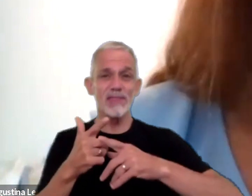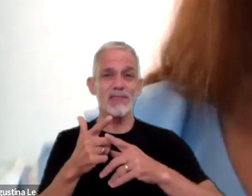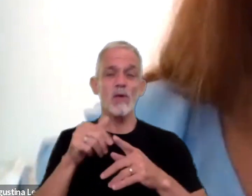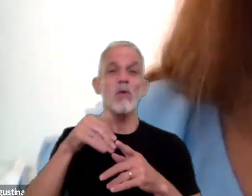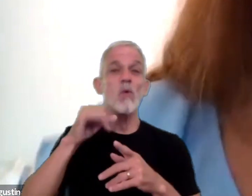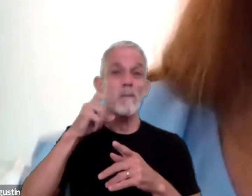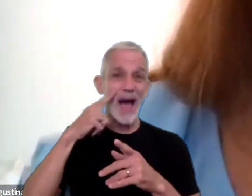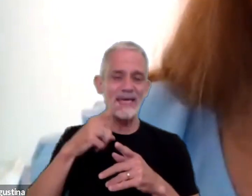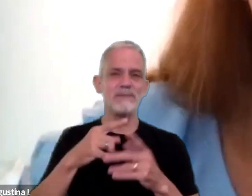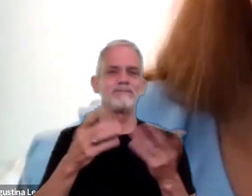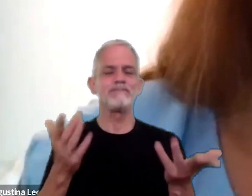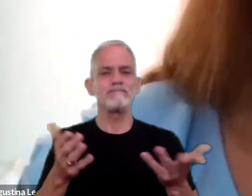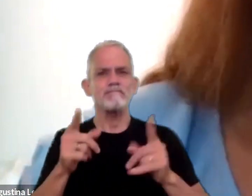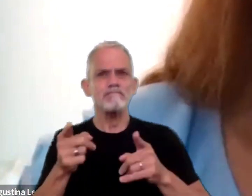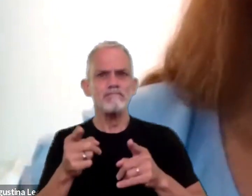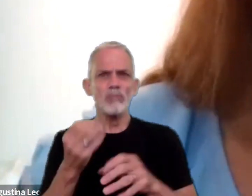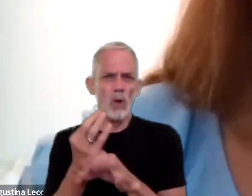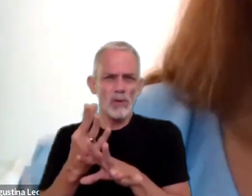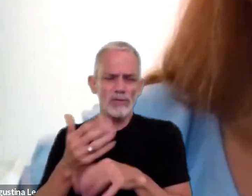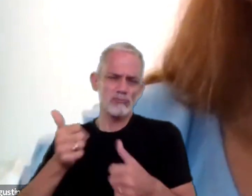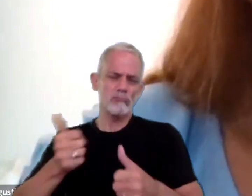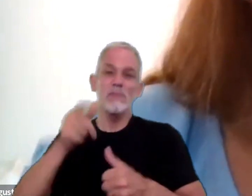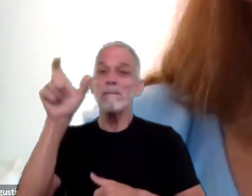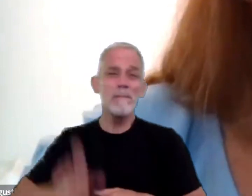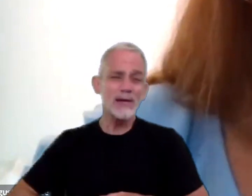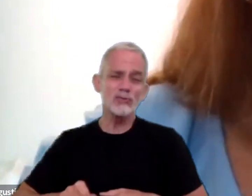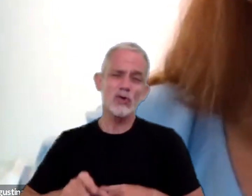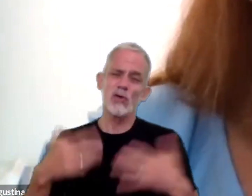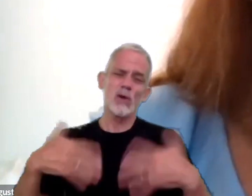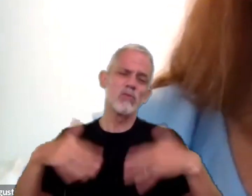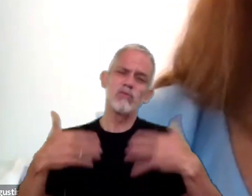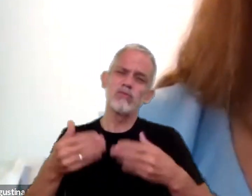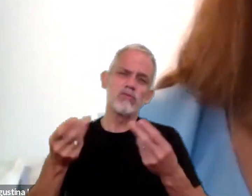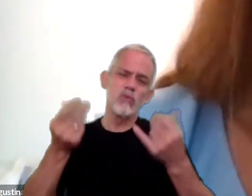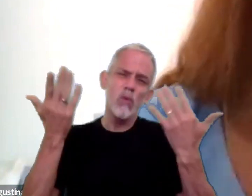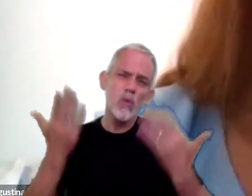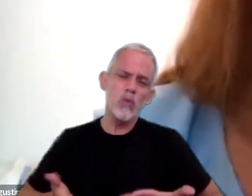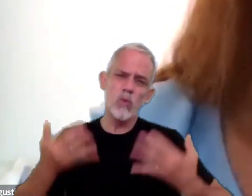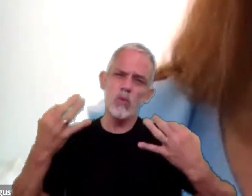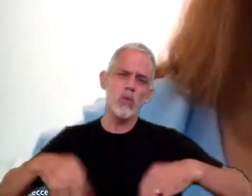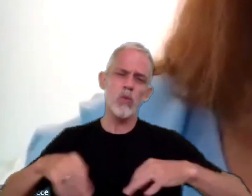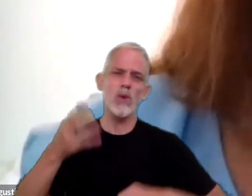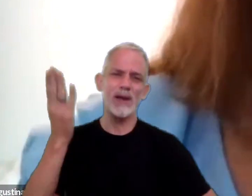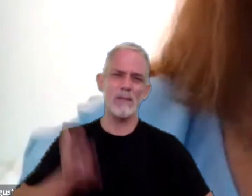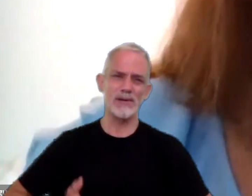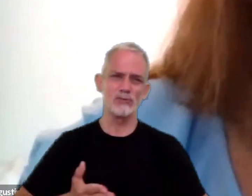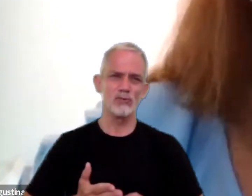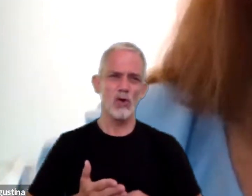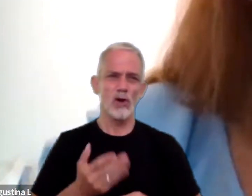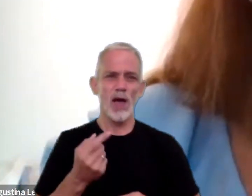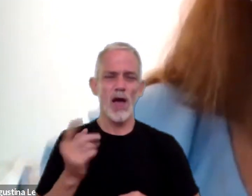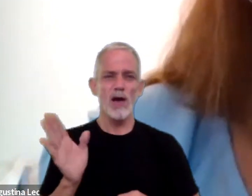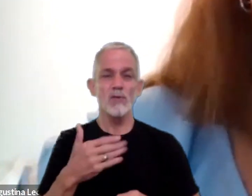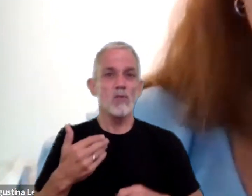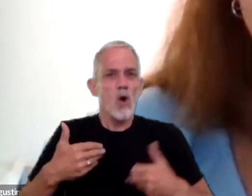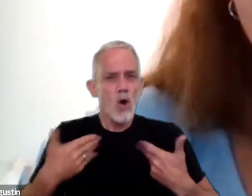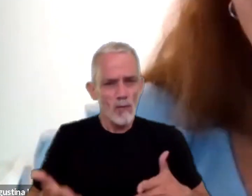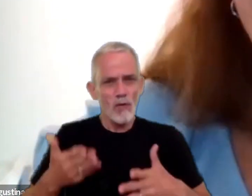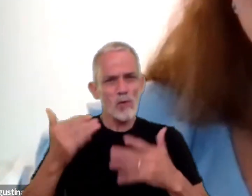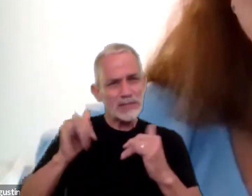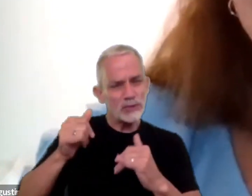realmente, aparte de ser grandes profesionales, son muy prestos a poder armar este